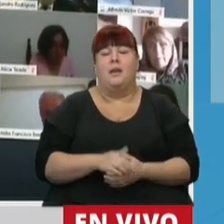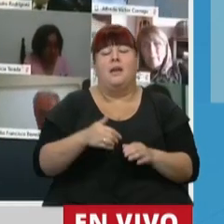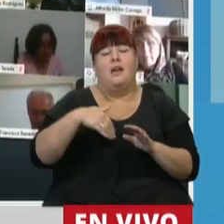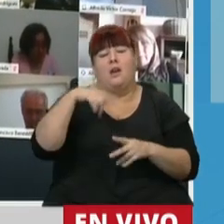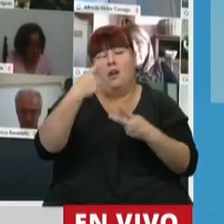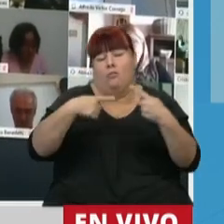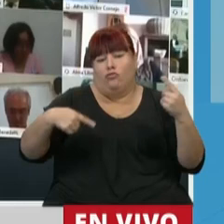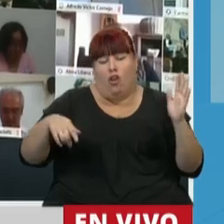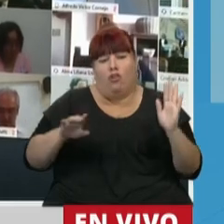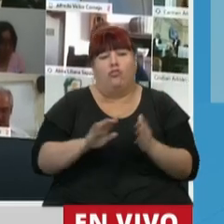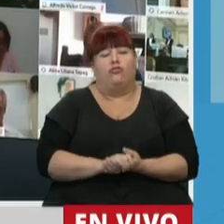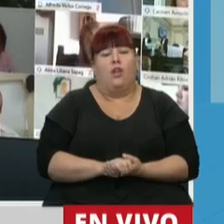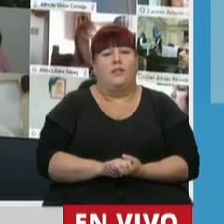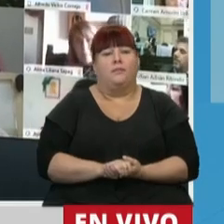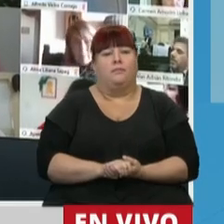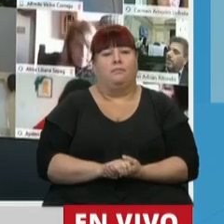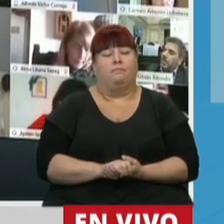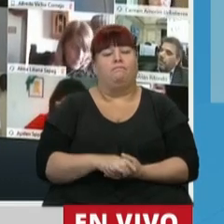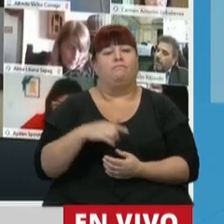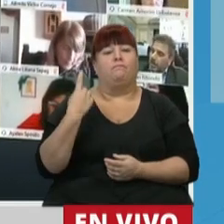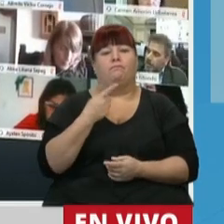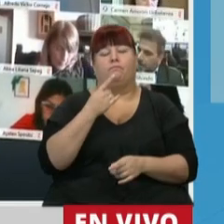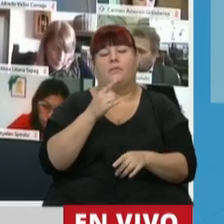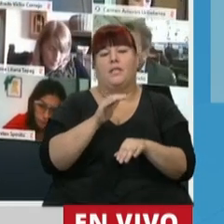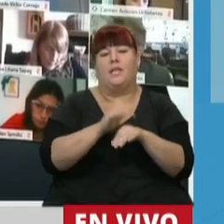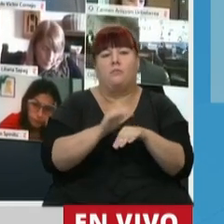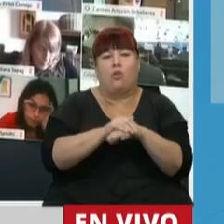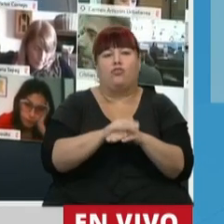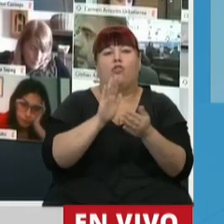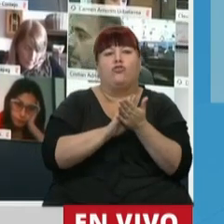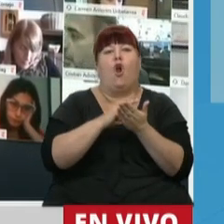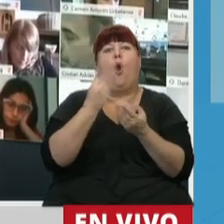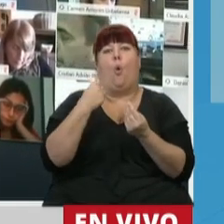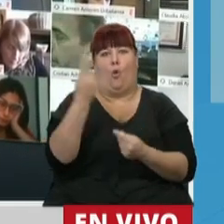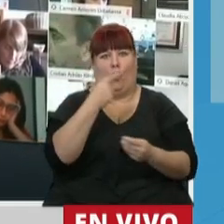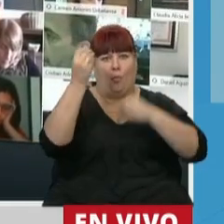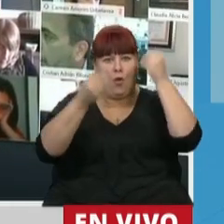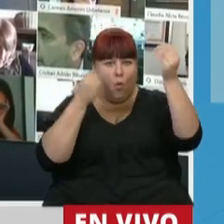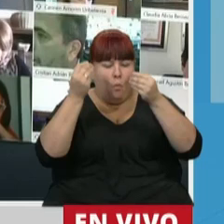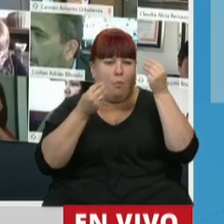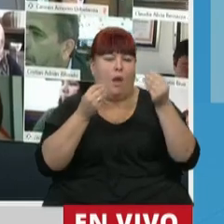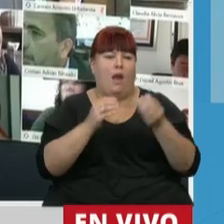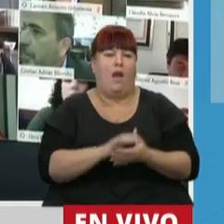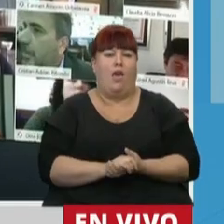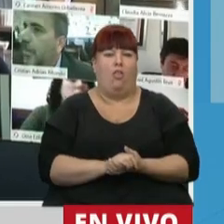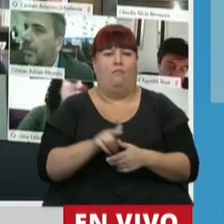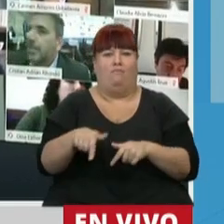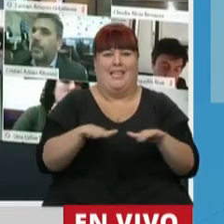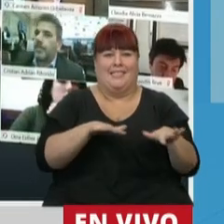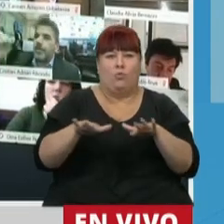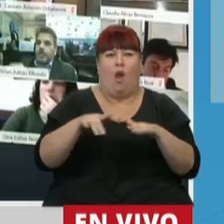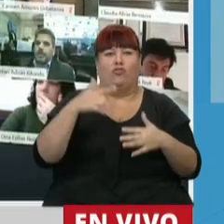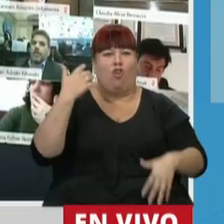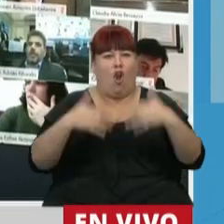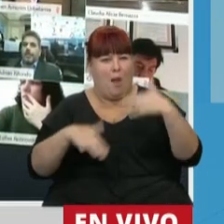todas las cosas, haciéndose cargo de la preocupación y de la situación de